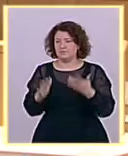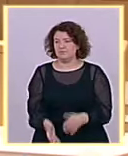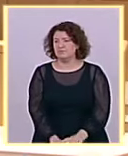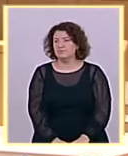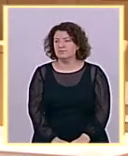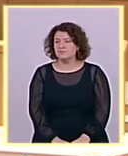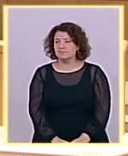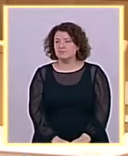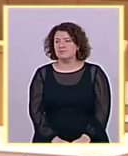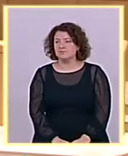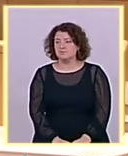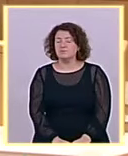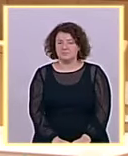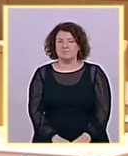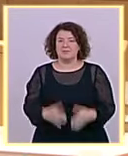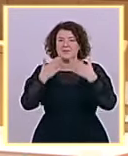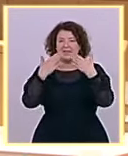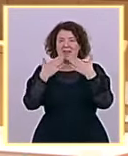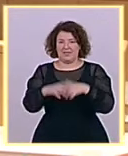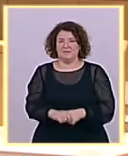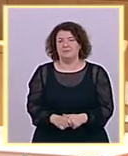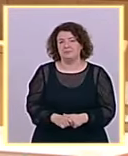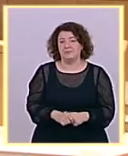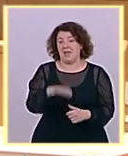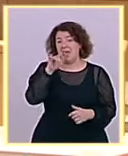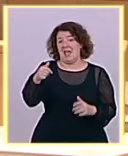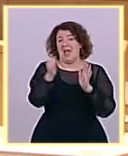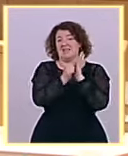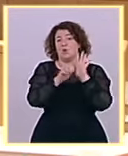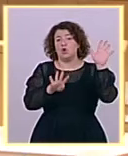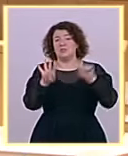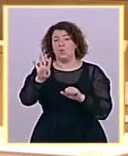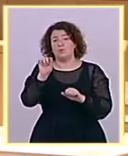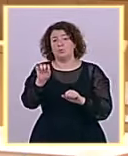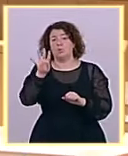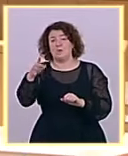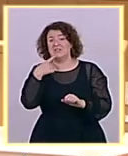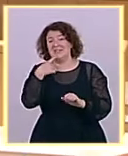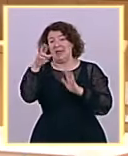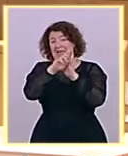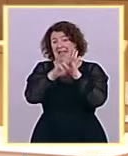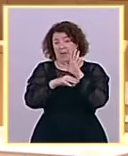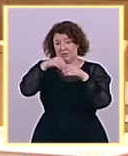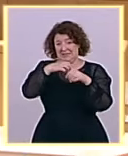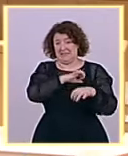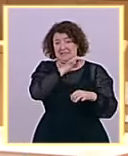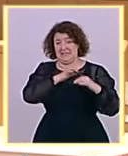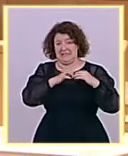El artículo 84.4 del reglamento ha solicitado la palabra la señora ministra de Hacienda. Tiene la palabra la señora ministra.